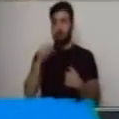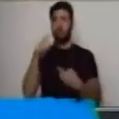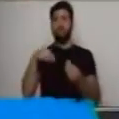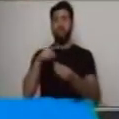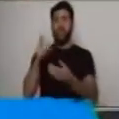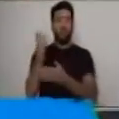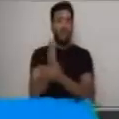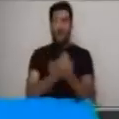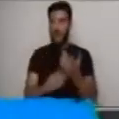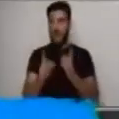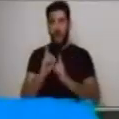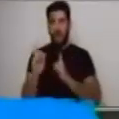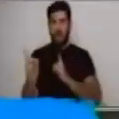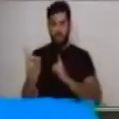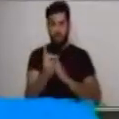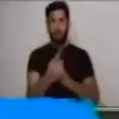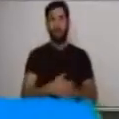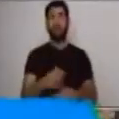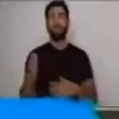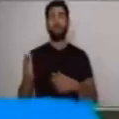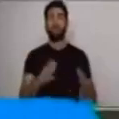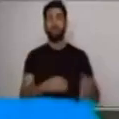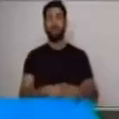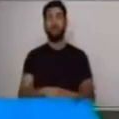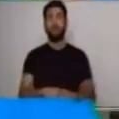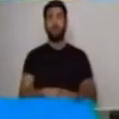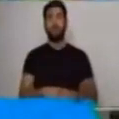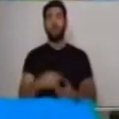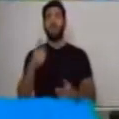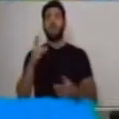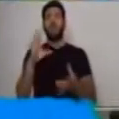¿Qué hechos se van a contar?